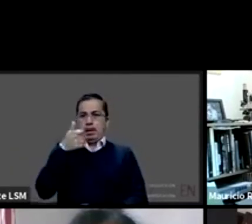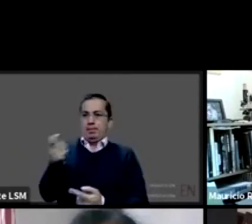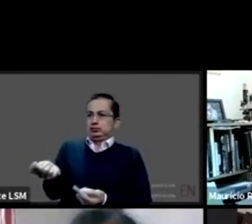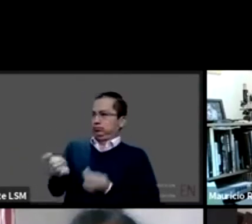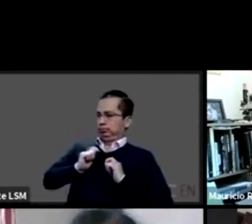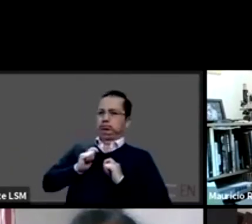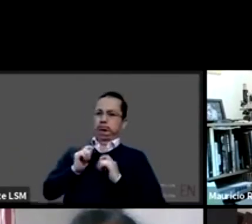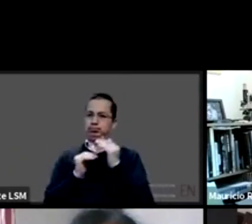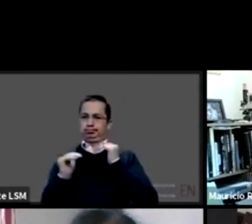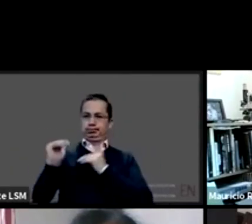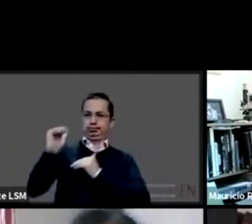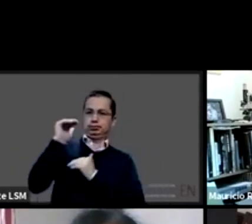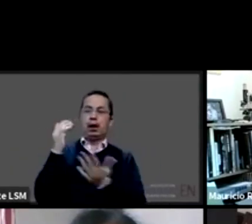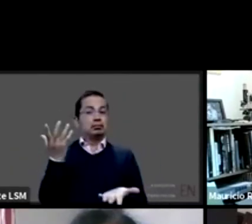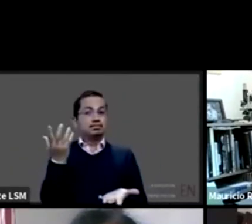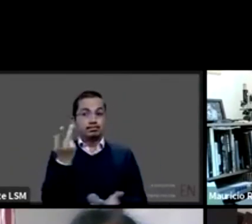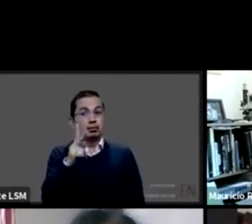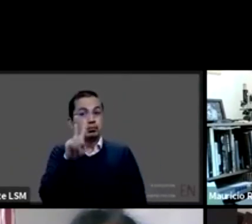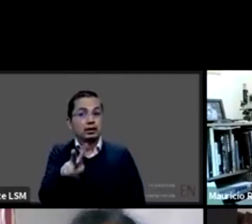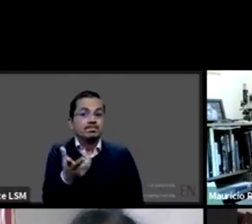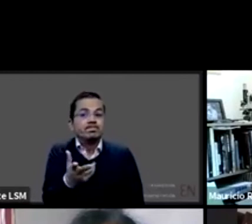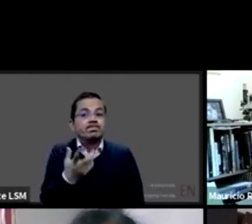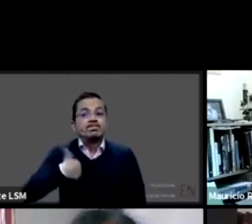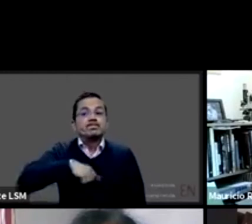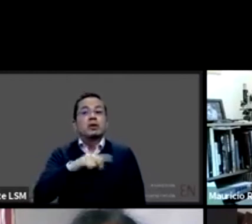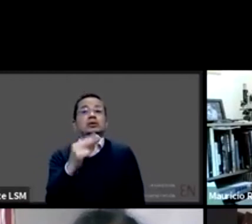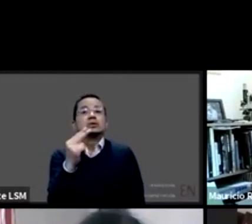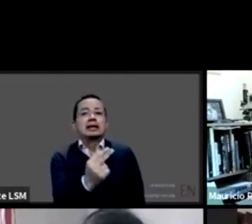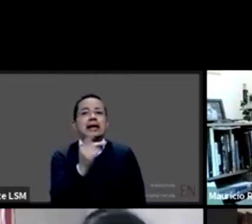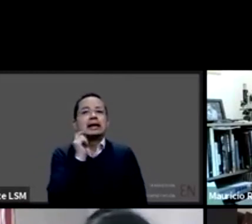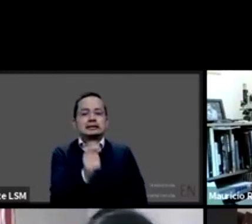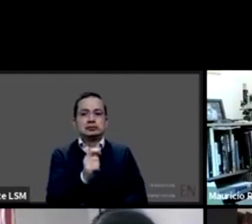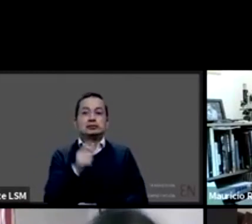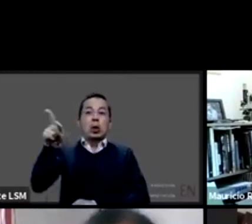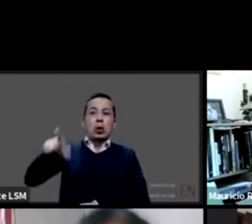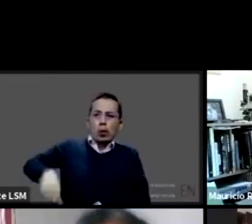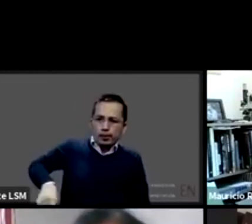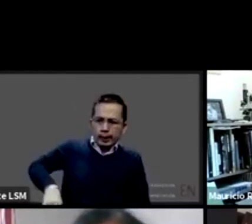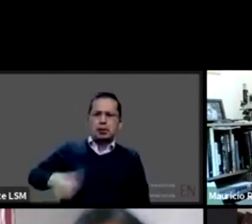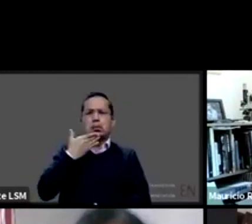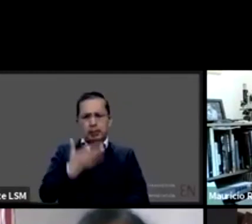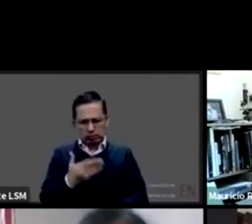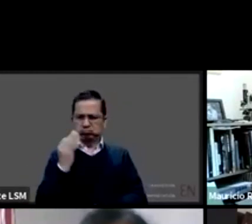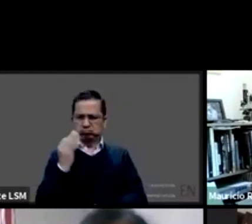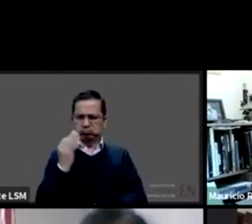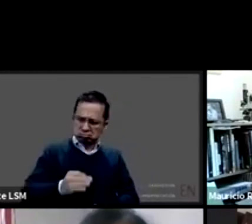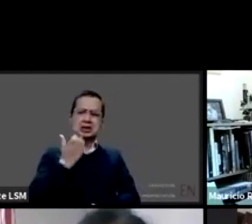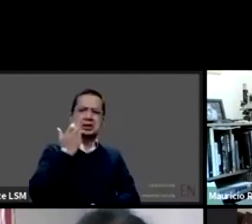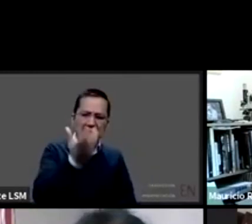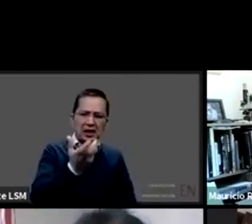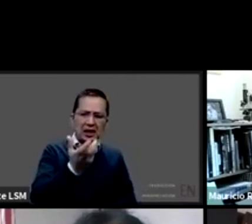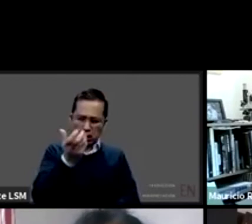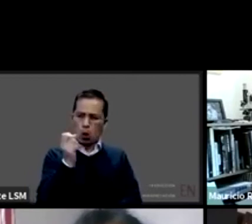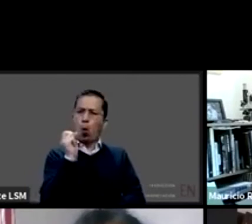requerimos es de la voluntad, de la voluntad política, de la voluntad económica y de la voluntad de